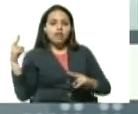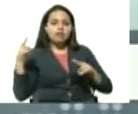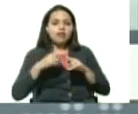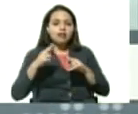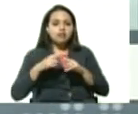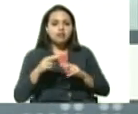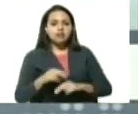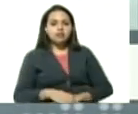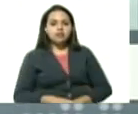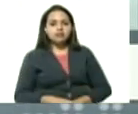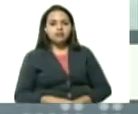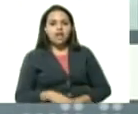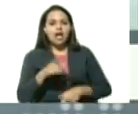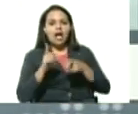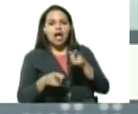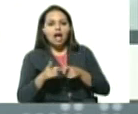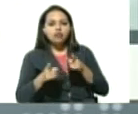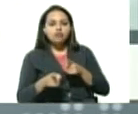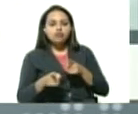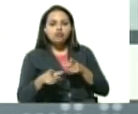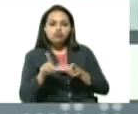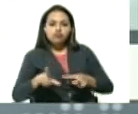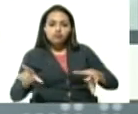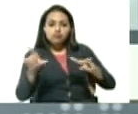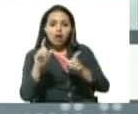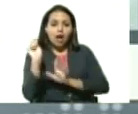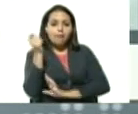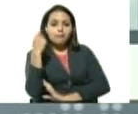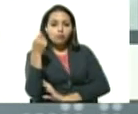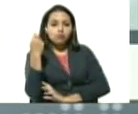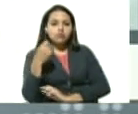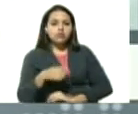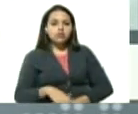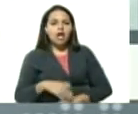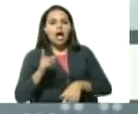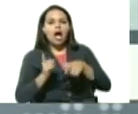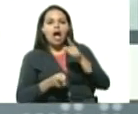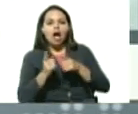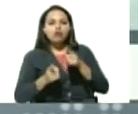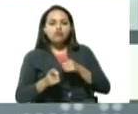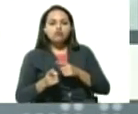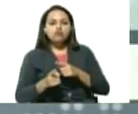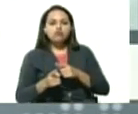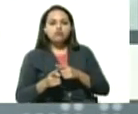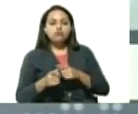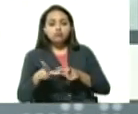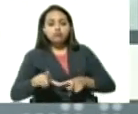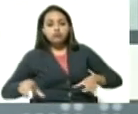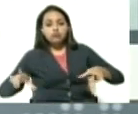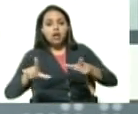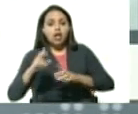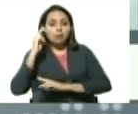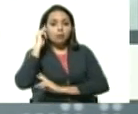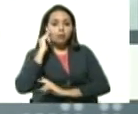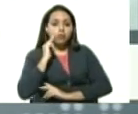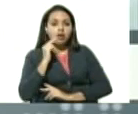en algunos municipios de Apure en algunos municipios del estado Bolívar medidas